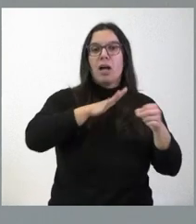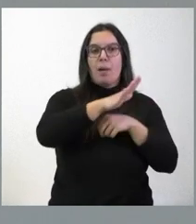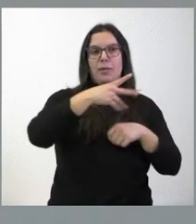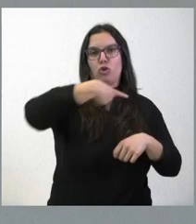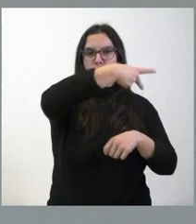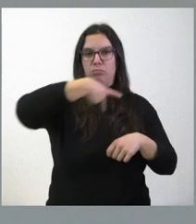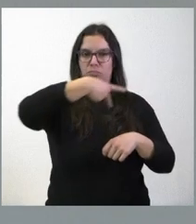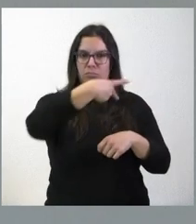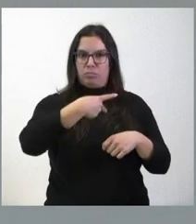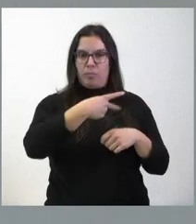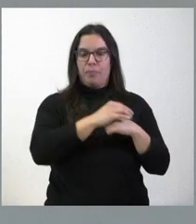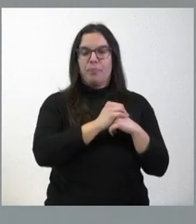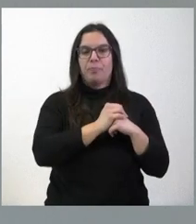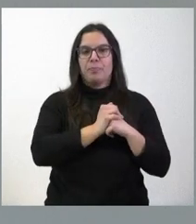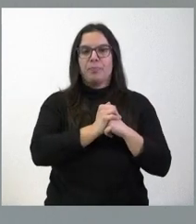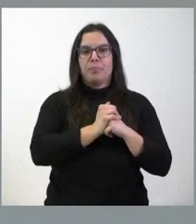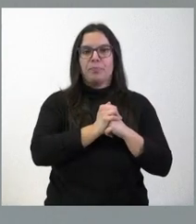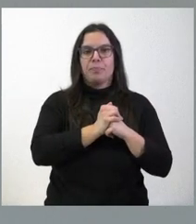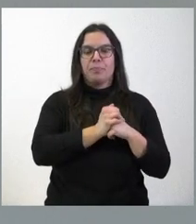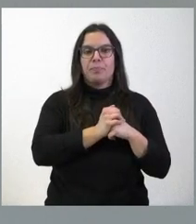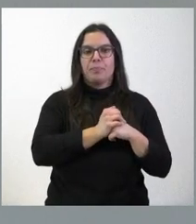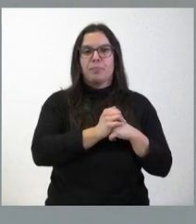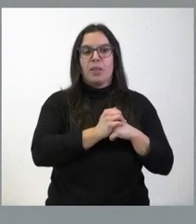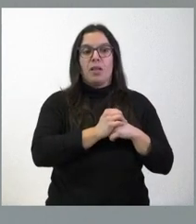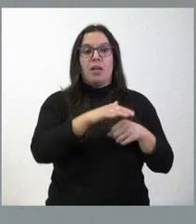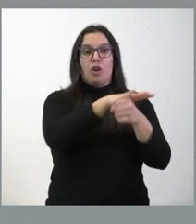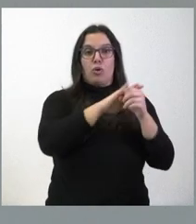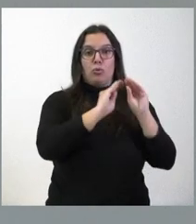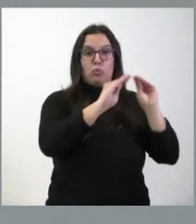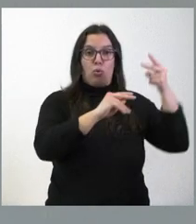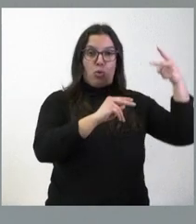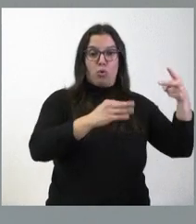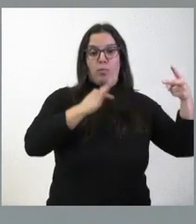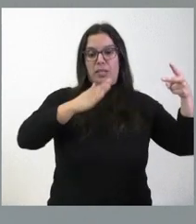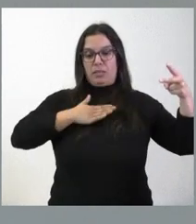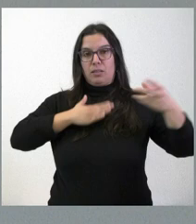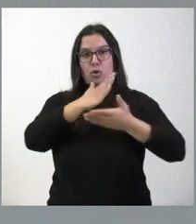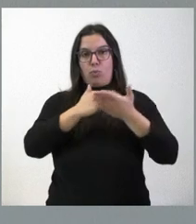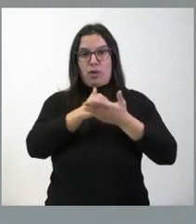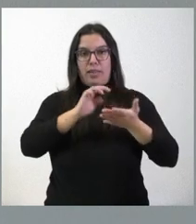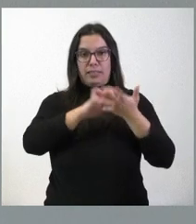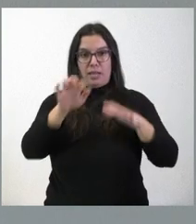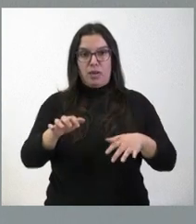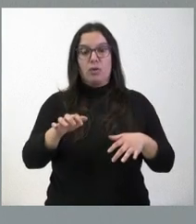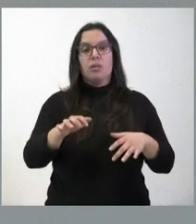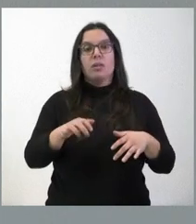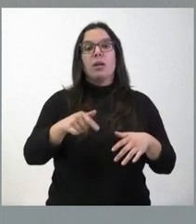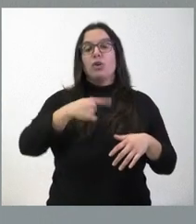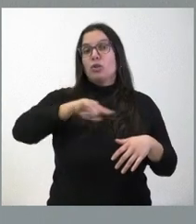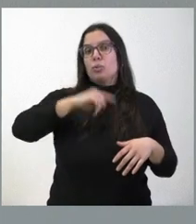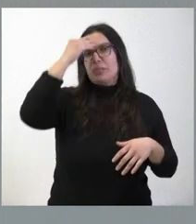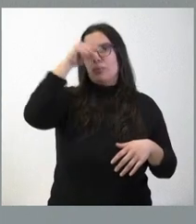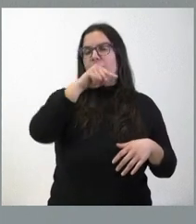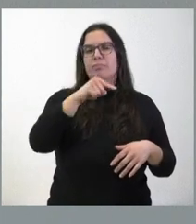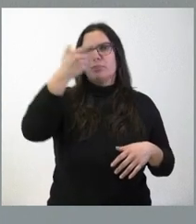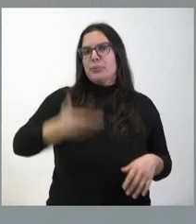regiones, de Portugal y la comunidad autónoma de Castilla y León. Es una línea por la que creemos que es imprescindible